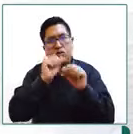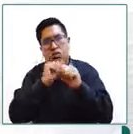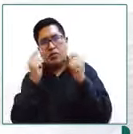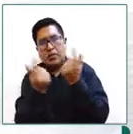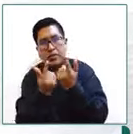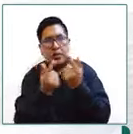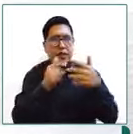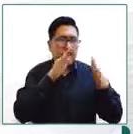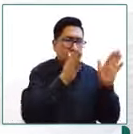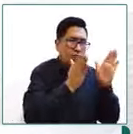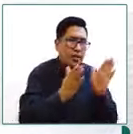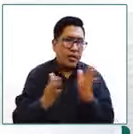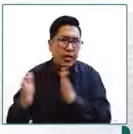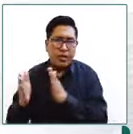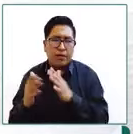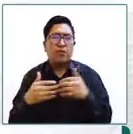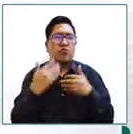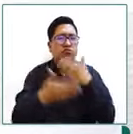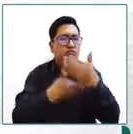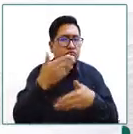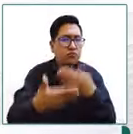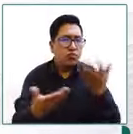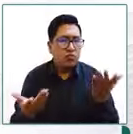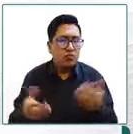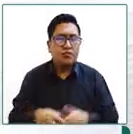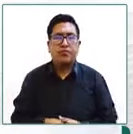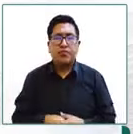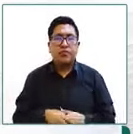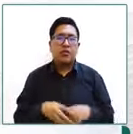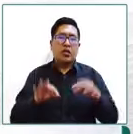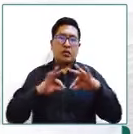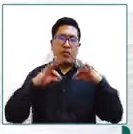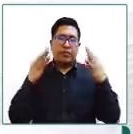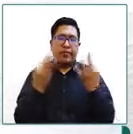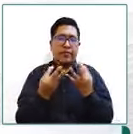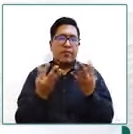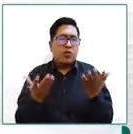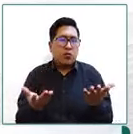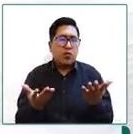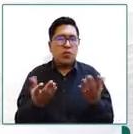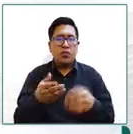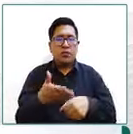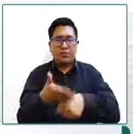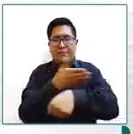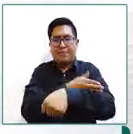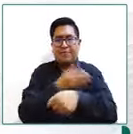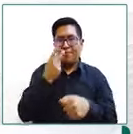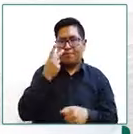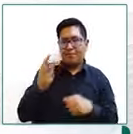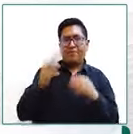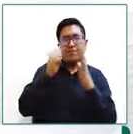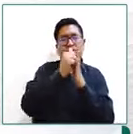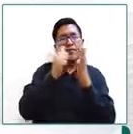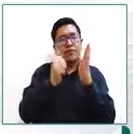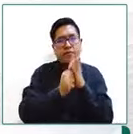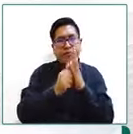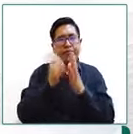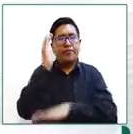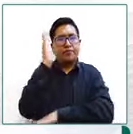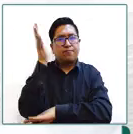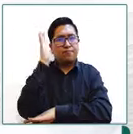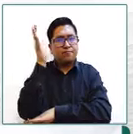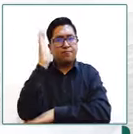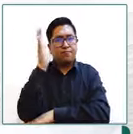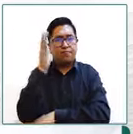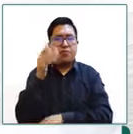plan de desintegración familiar como decía la anterior expositora